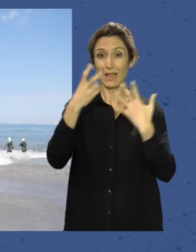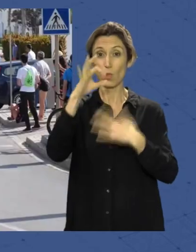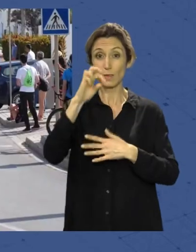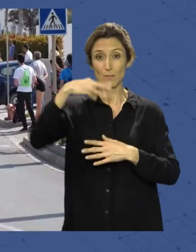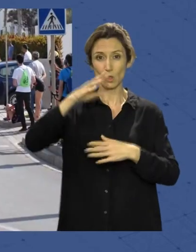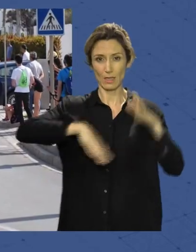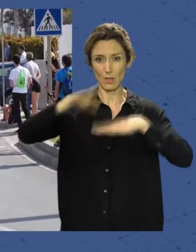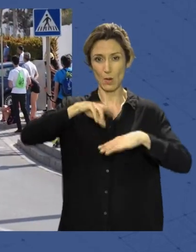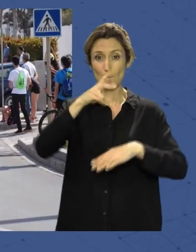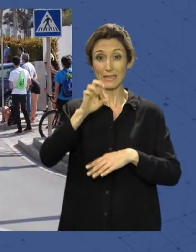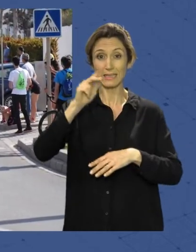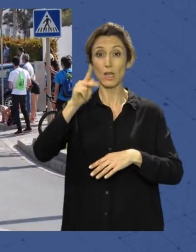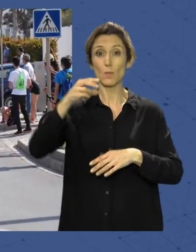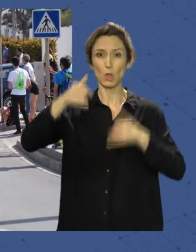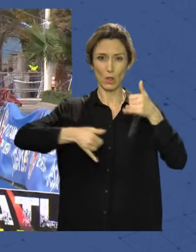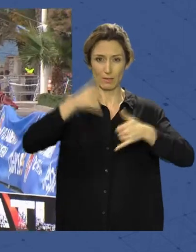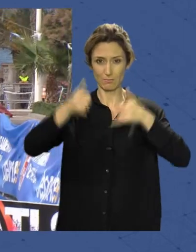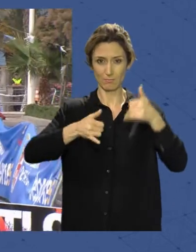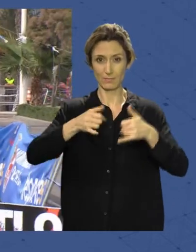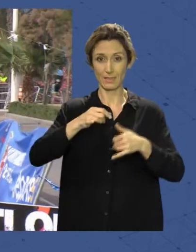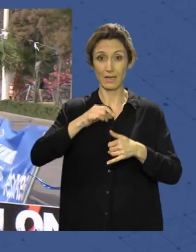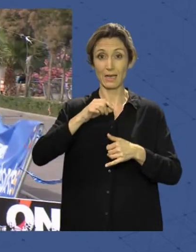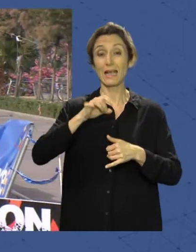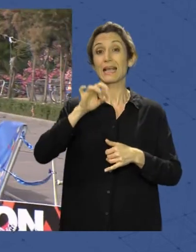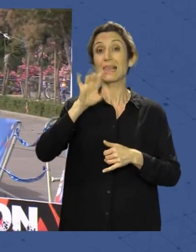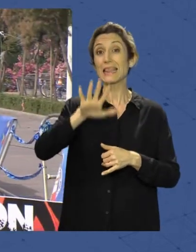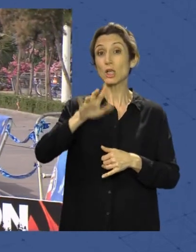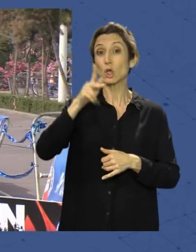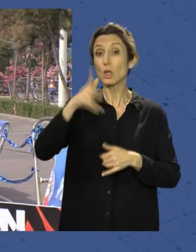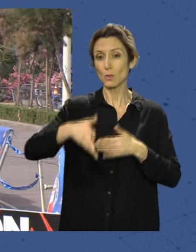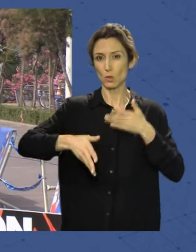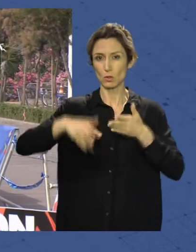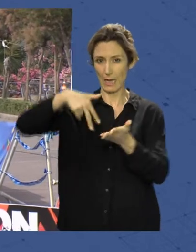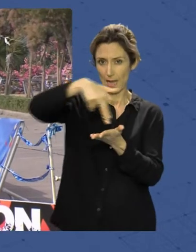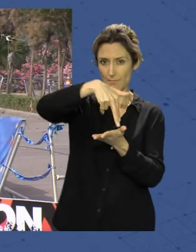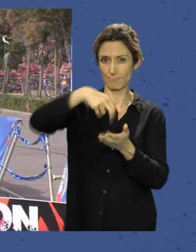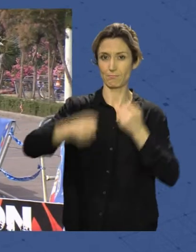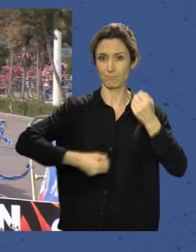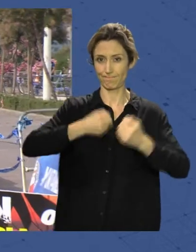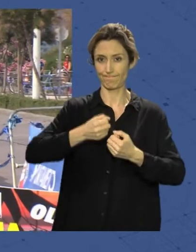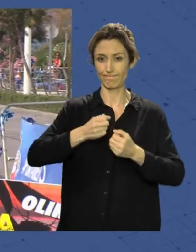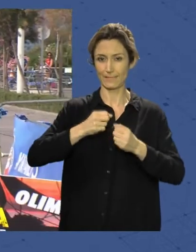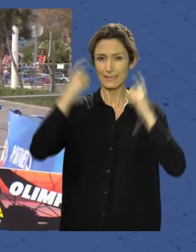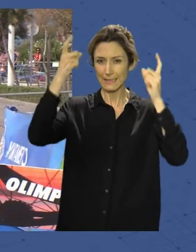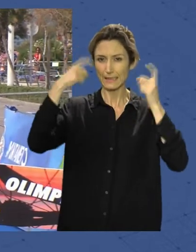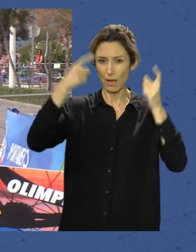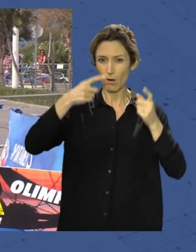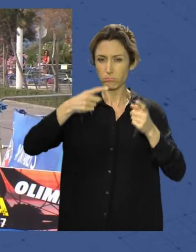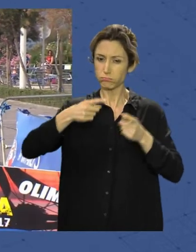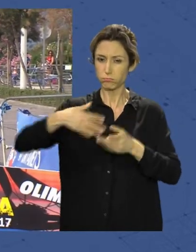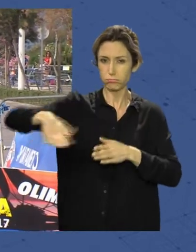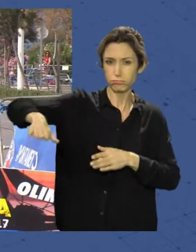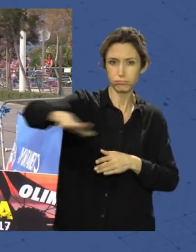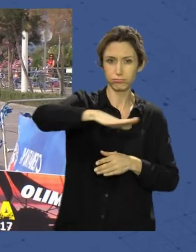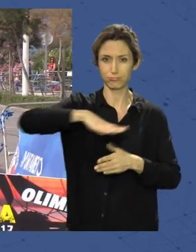natación, 20 kilómetros de ciclismo y 5 kilómetros de carrera a pie. Hemos intentado hacer un recorrido lo más atractivo posible,